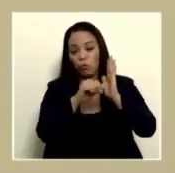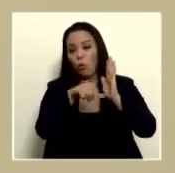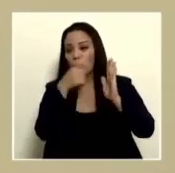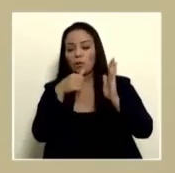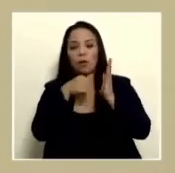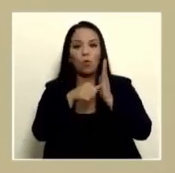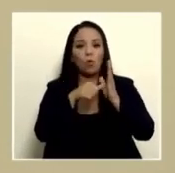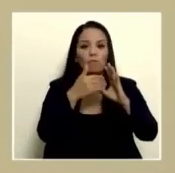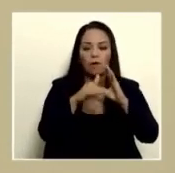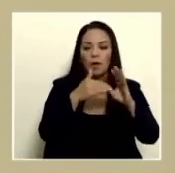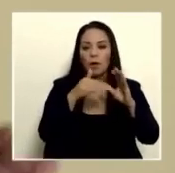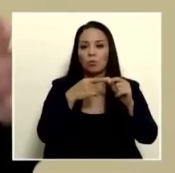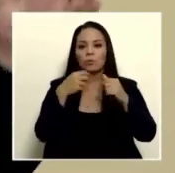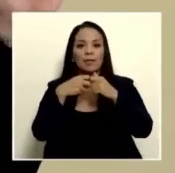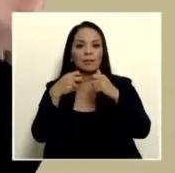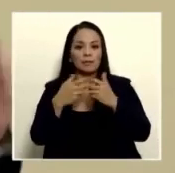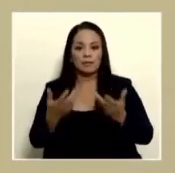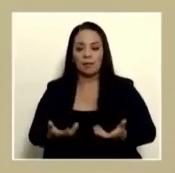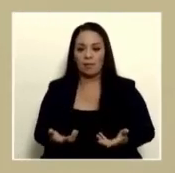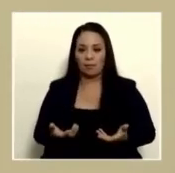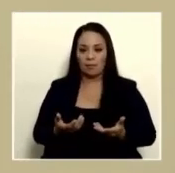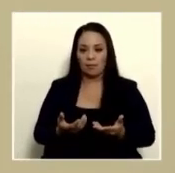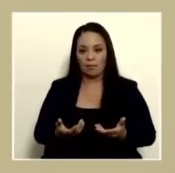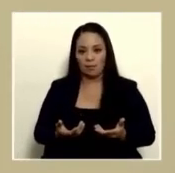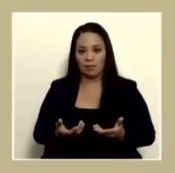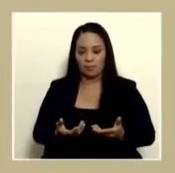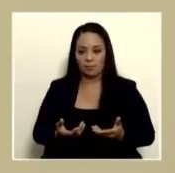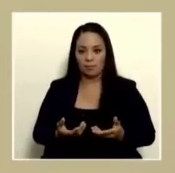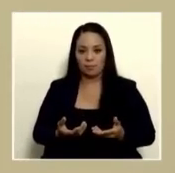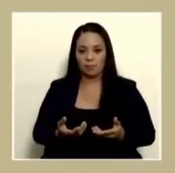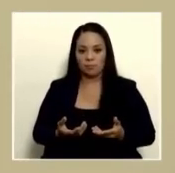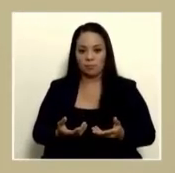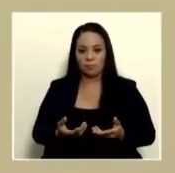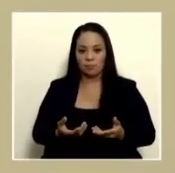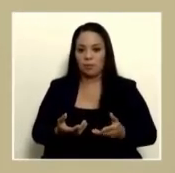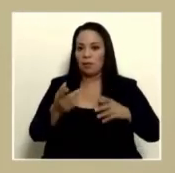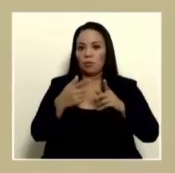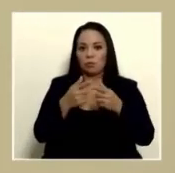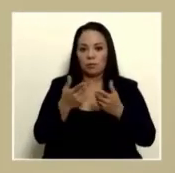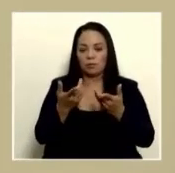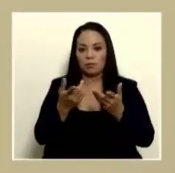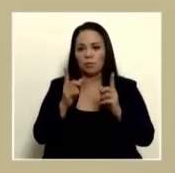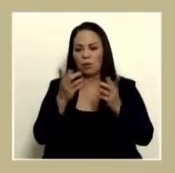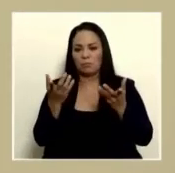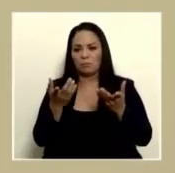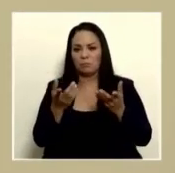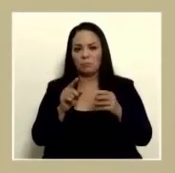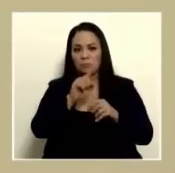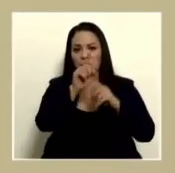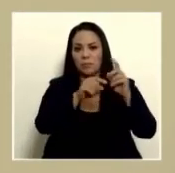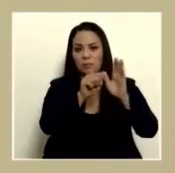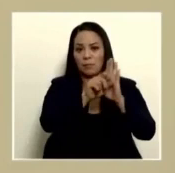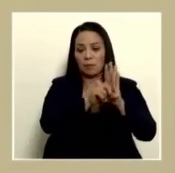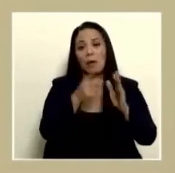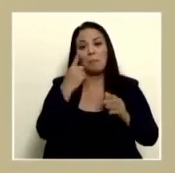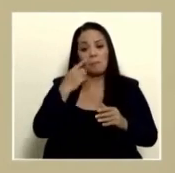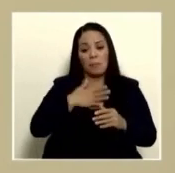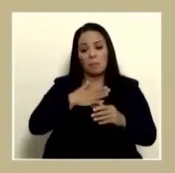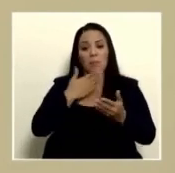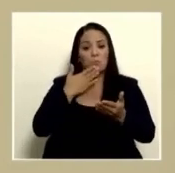electricidad como para que haya que irle a preguntar a la asamblea legislativa a mí me parece una propuesta muy razonable